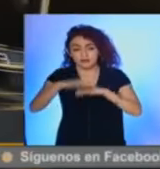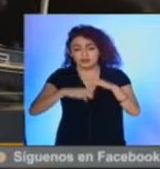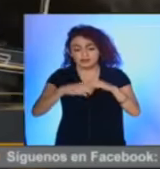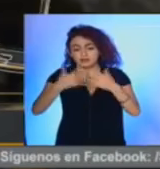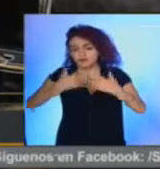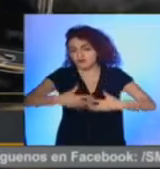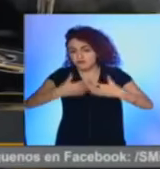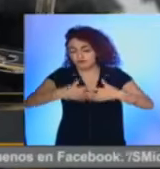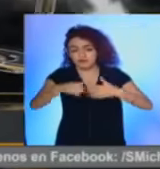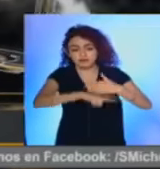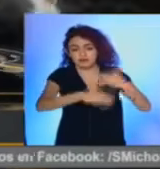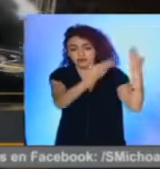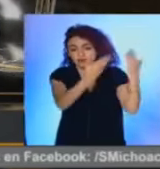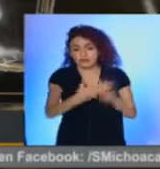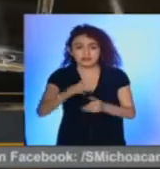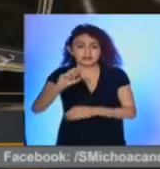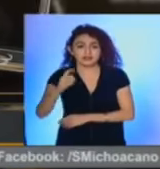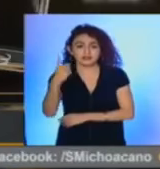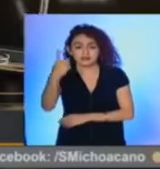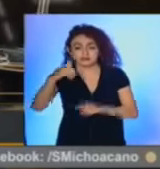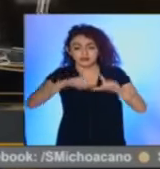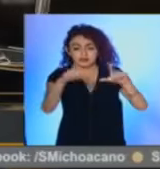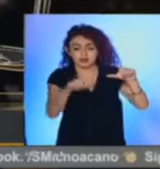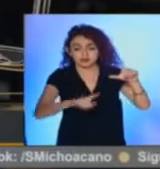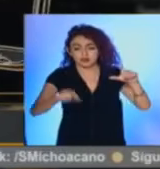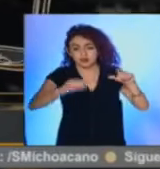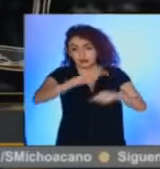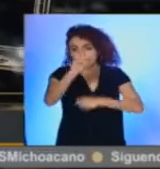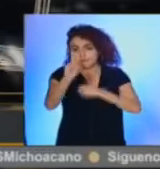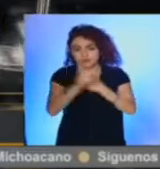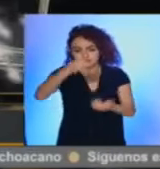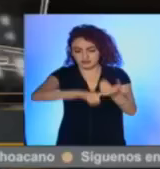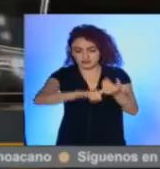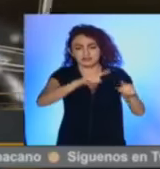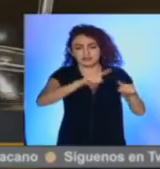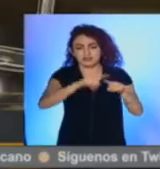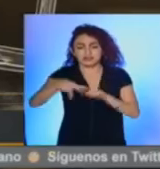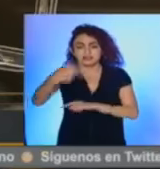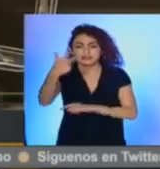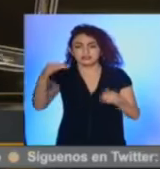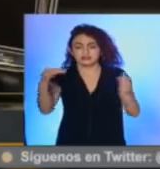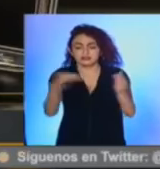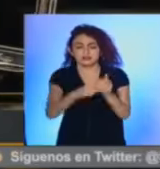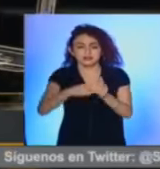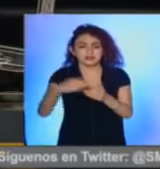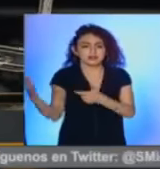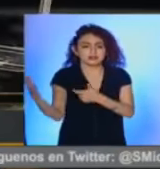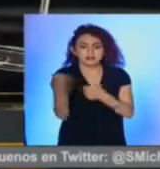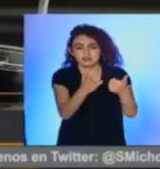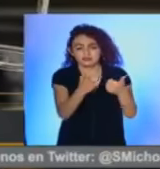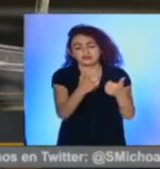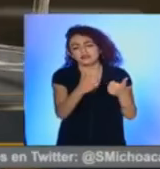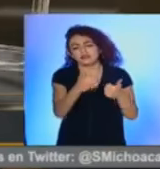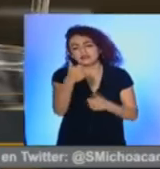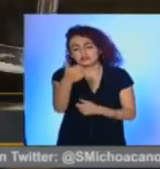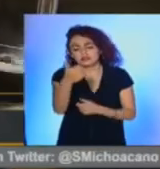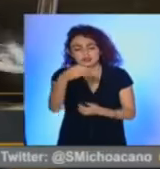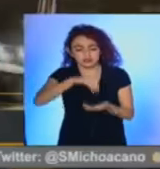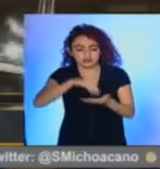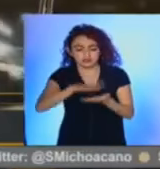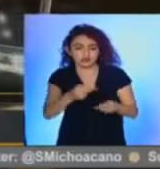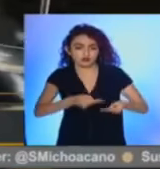procedentes de 31 países incluyendo a México y 13 mil 706 citas de